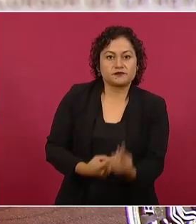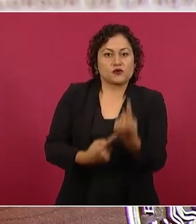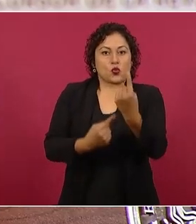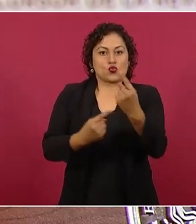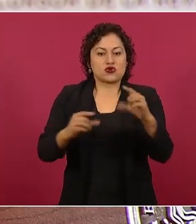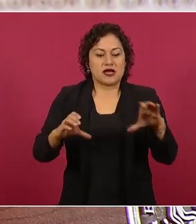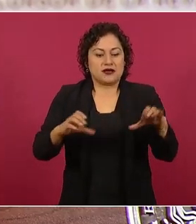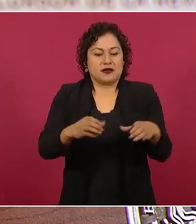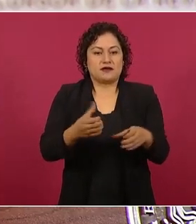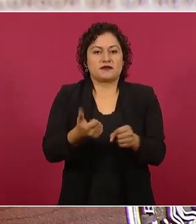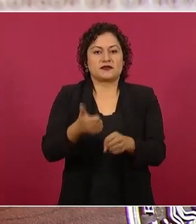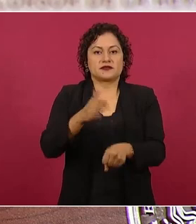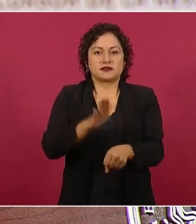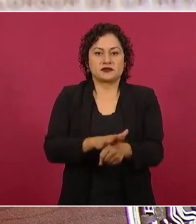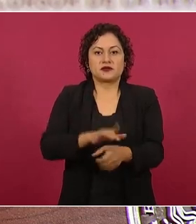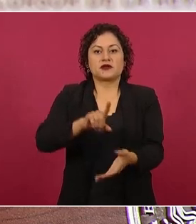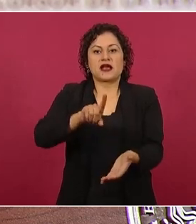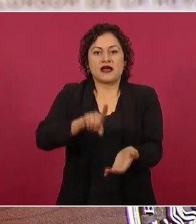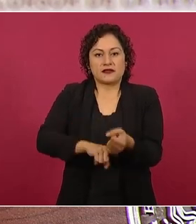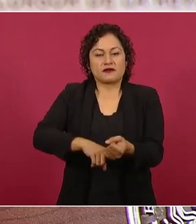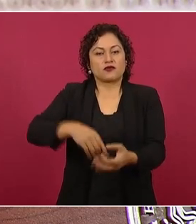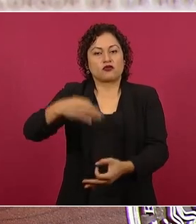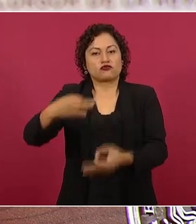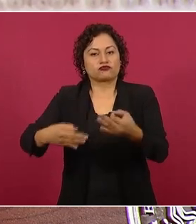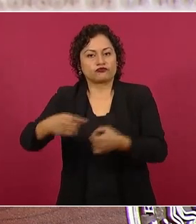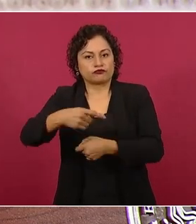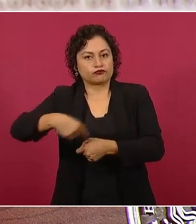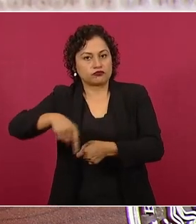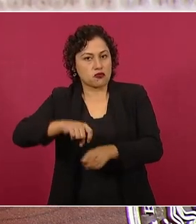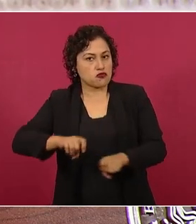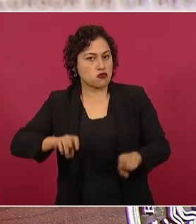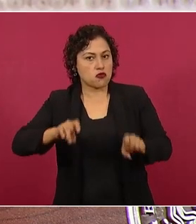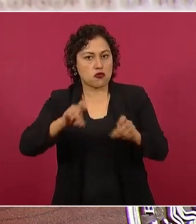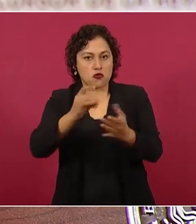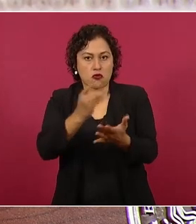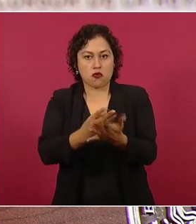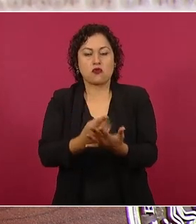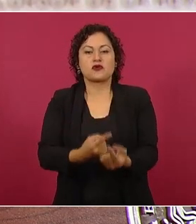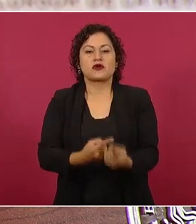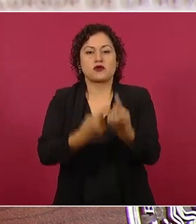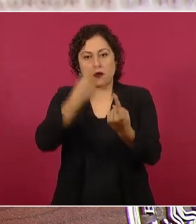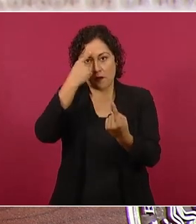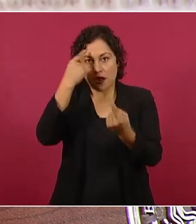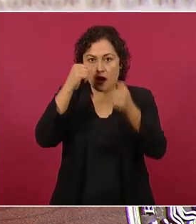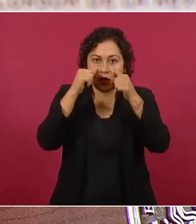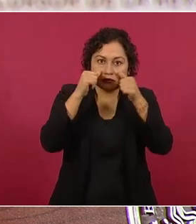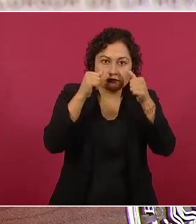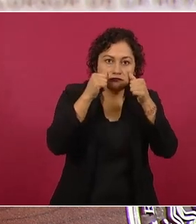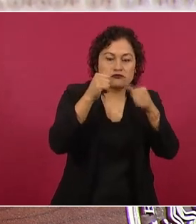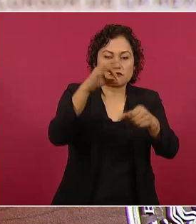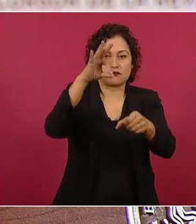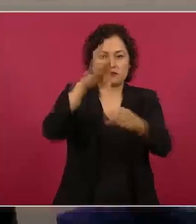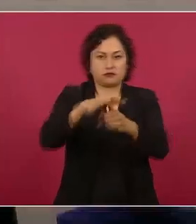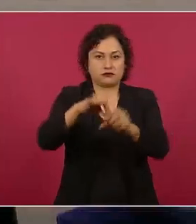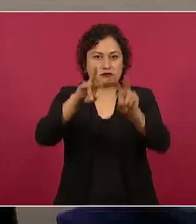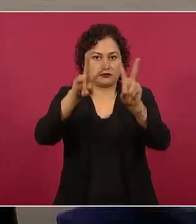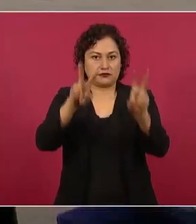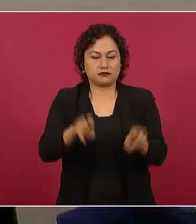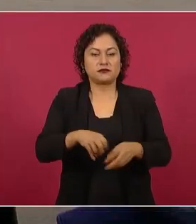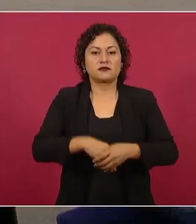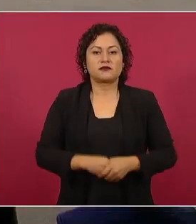administrativos y judiciales únicos encargados de las funciones electorales, lo que al mismo tiempo